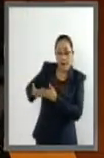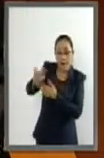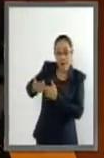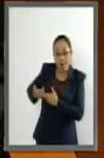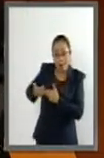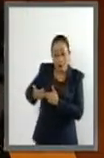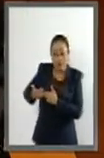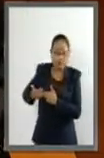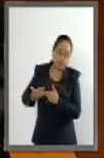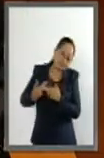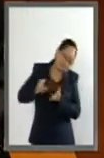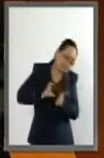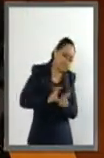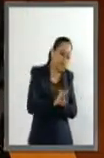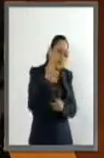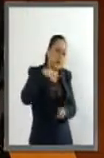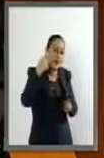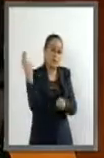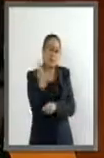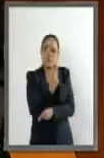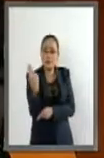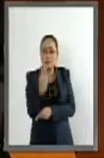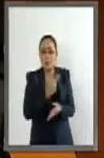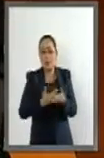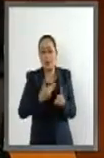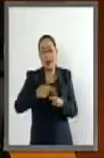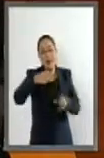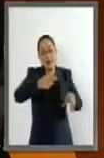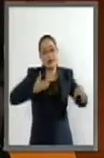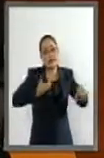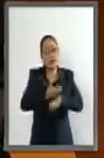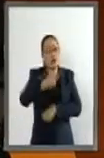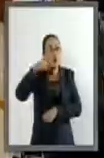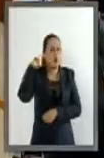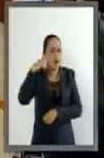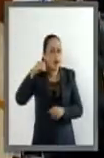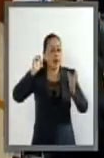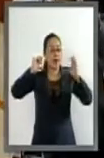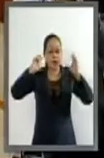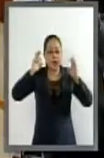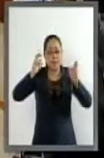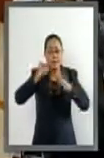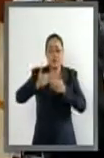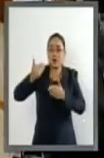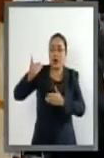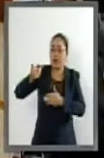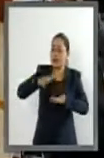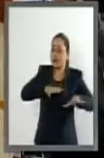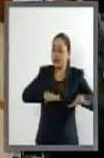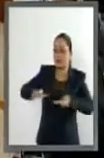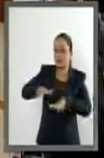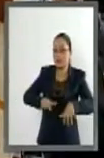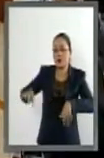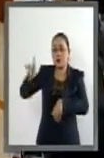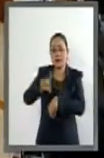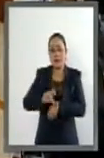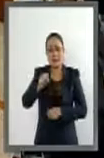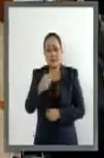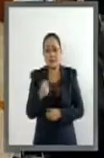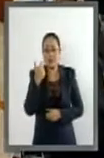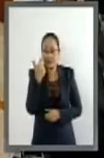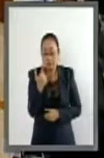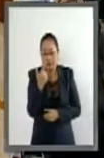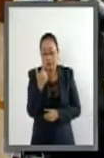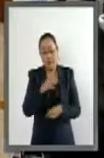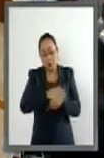atender las necesidades urgentes de los estados de Oaxaca y Chiapas derivadas del sismo del pasado 7 de